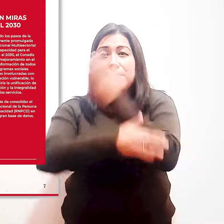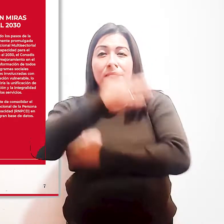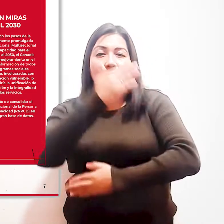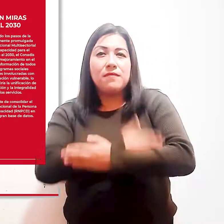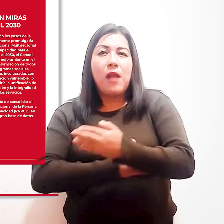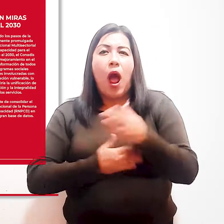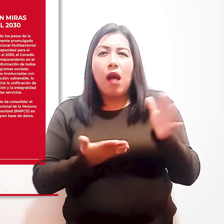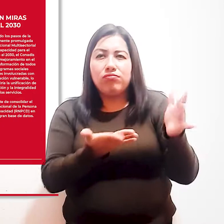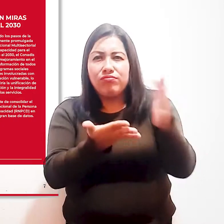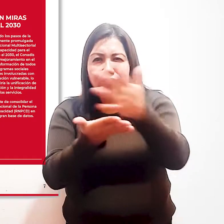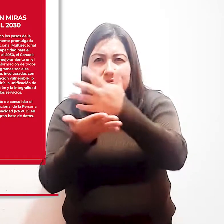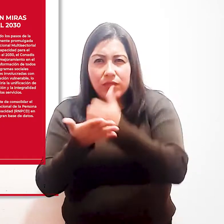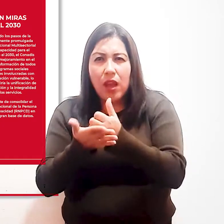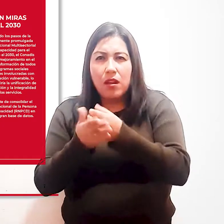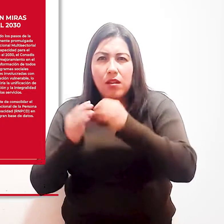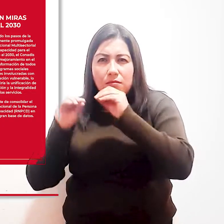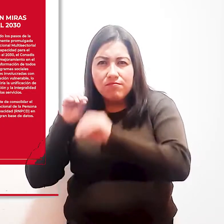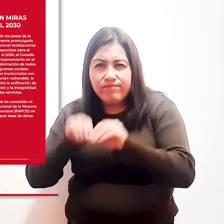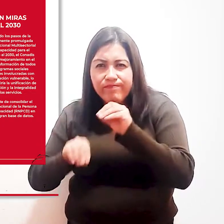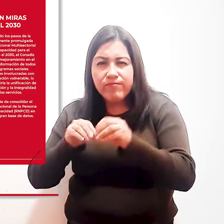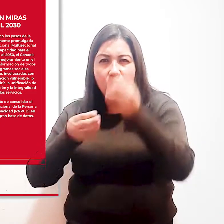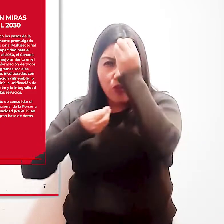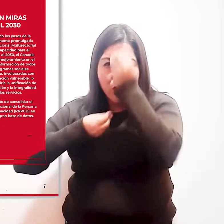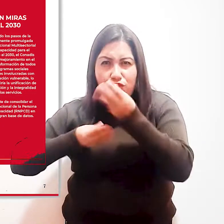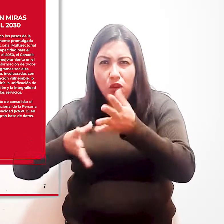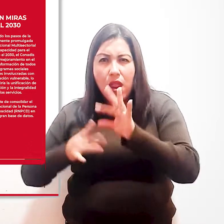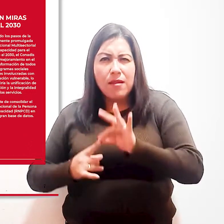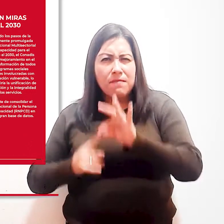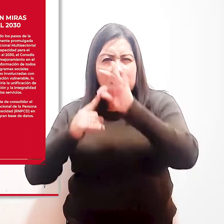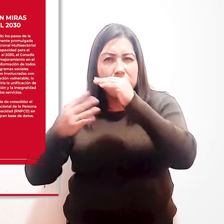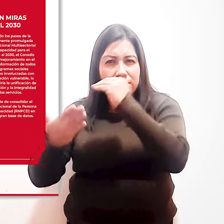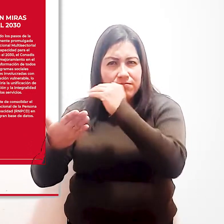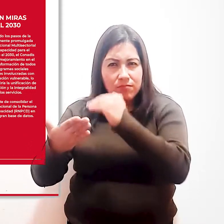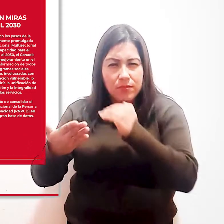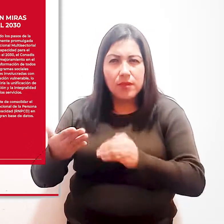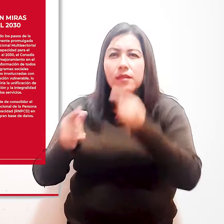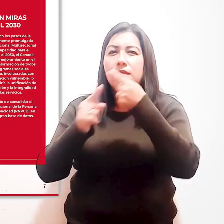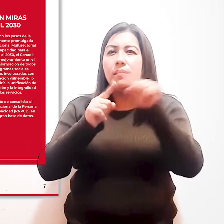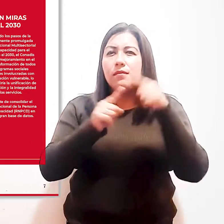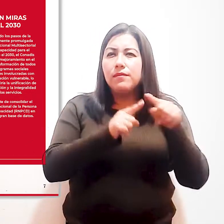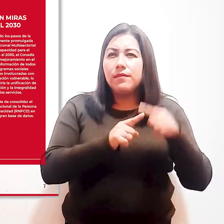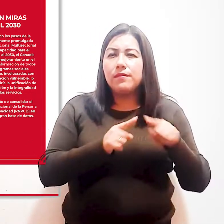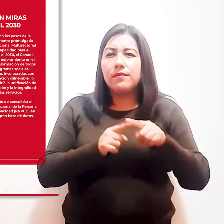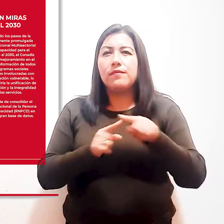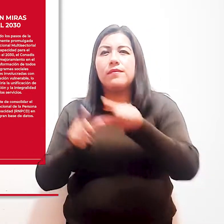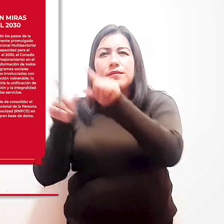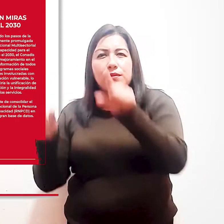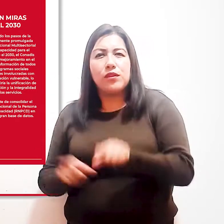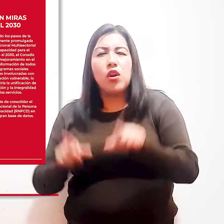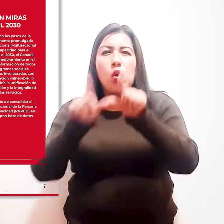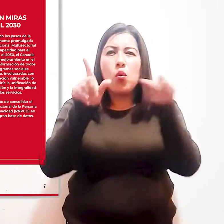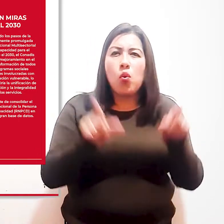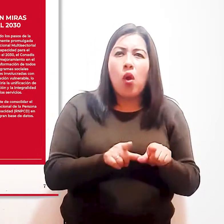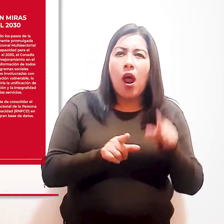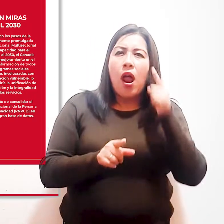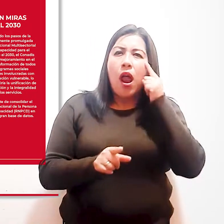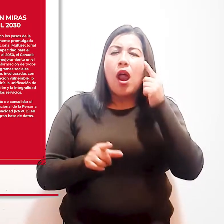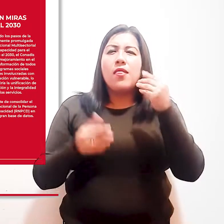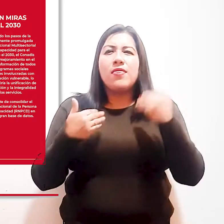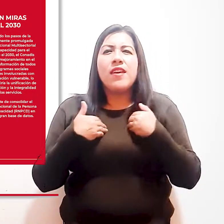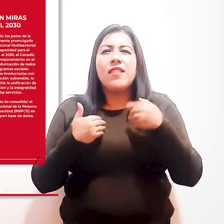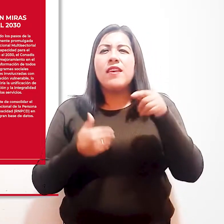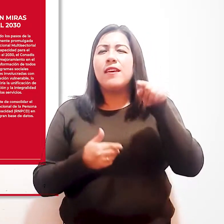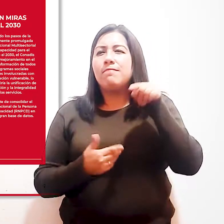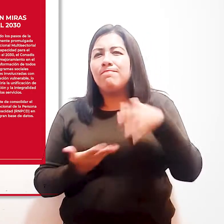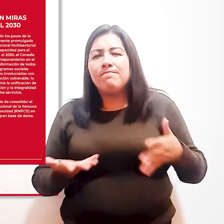finalidad de recoger, procesar y generar información especializada de los diferentes ámbitos de intervención relacionados a las personas